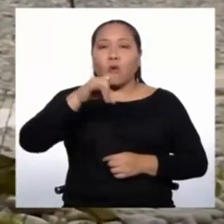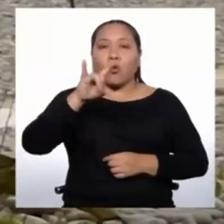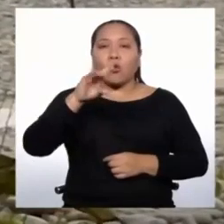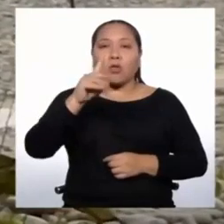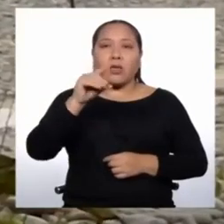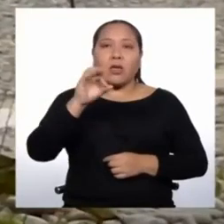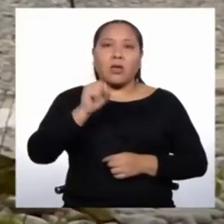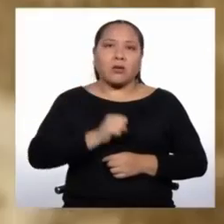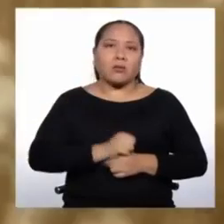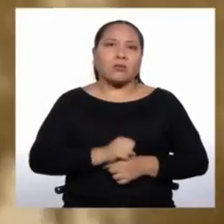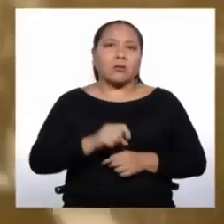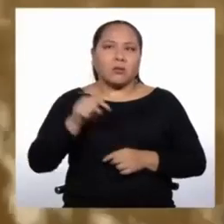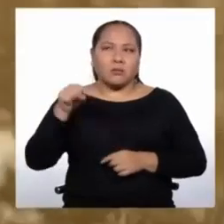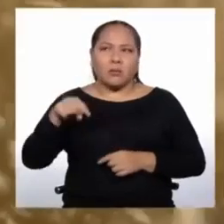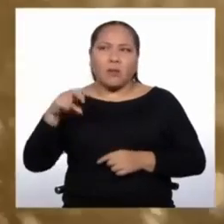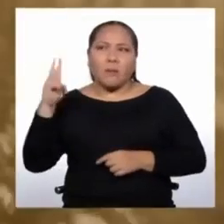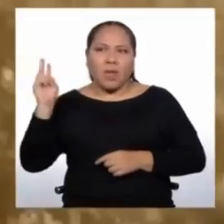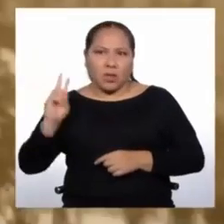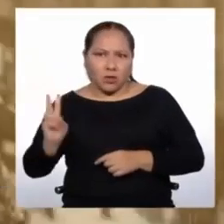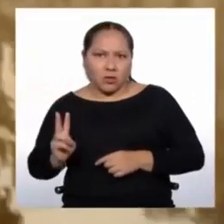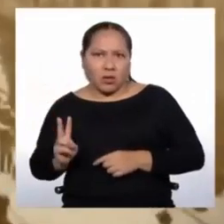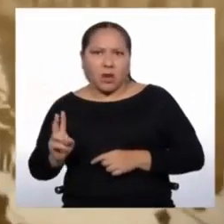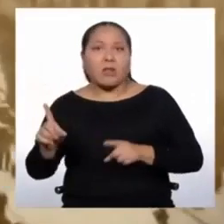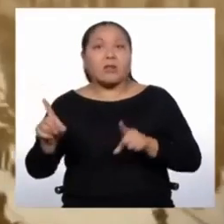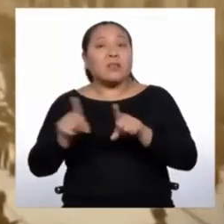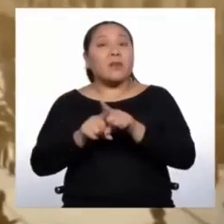colombianos.